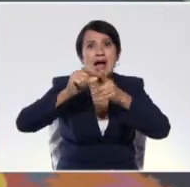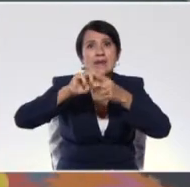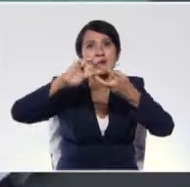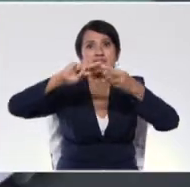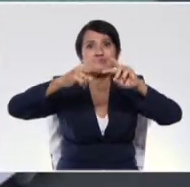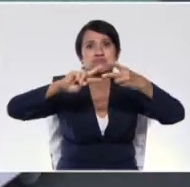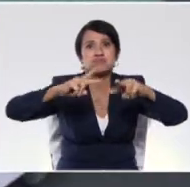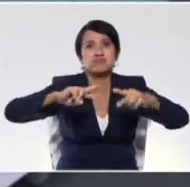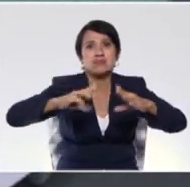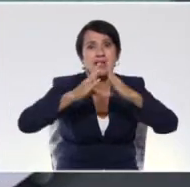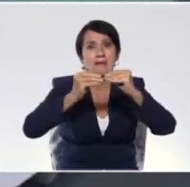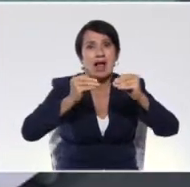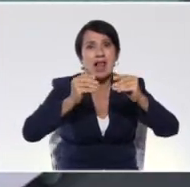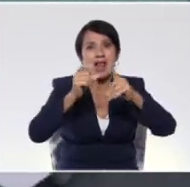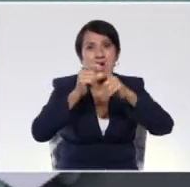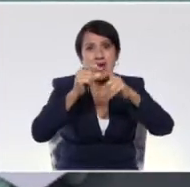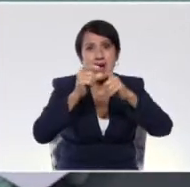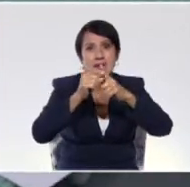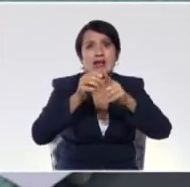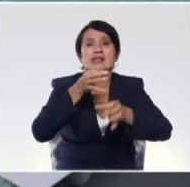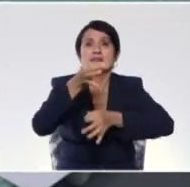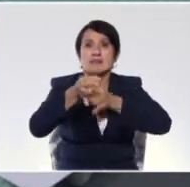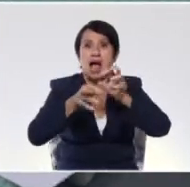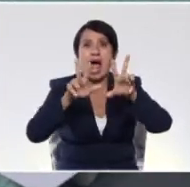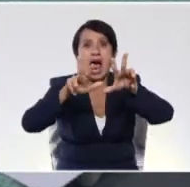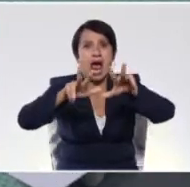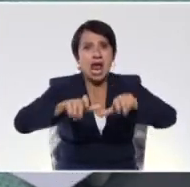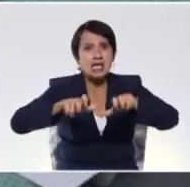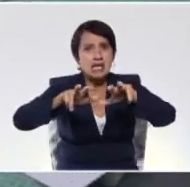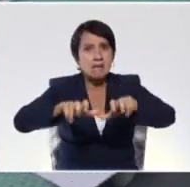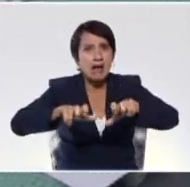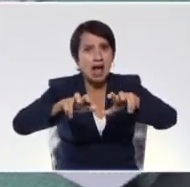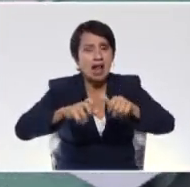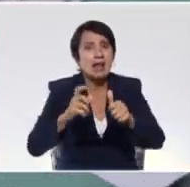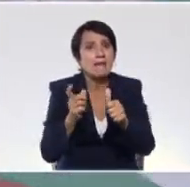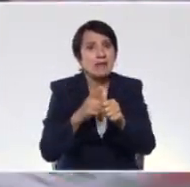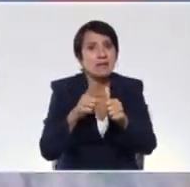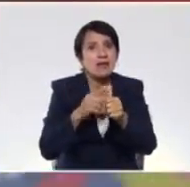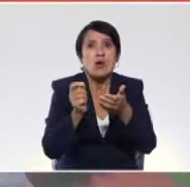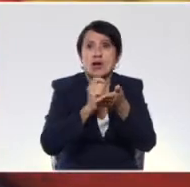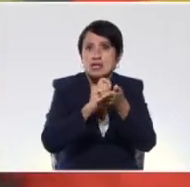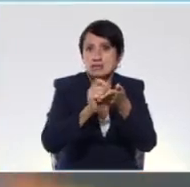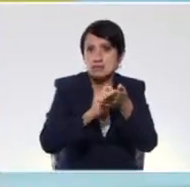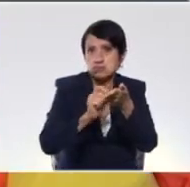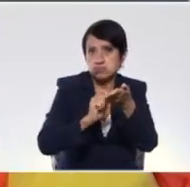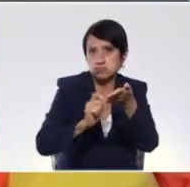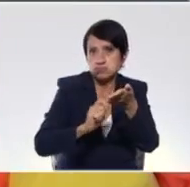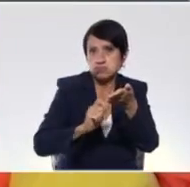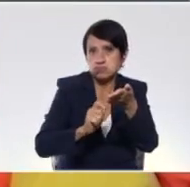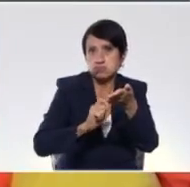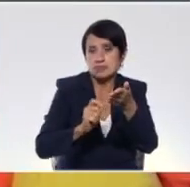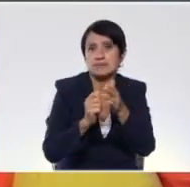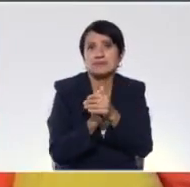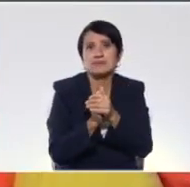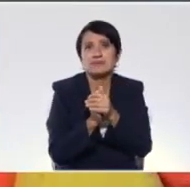Como estamos hablando de animales, ¿qué hacemos? Primero escribes, vean para acá,